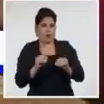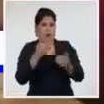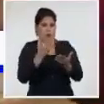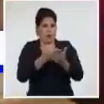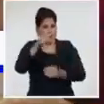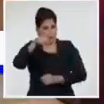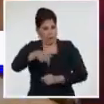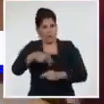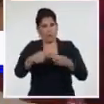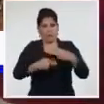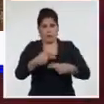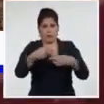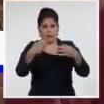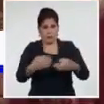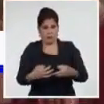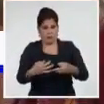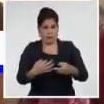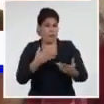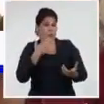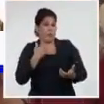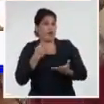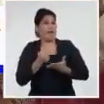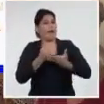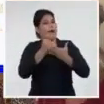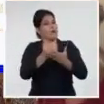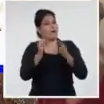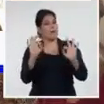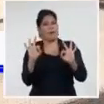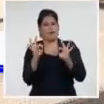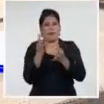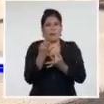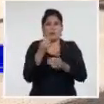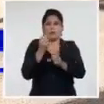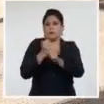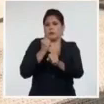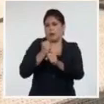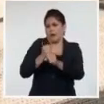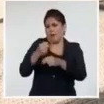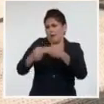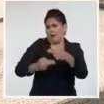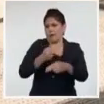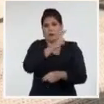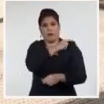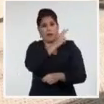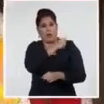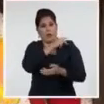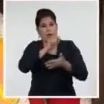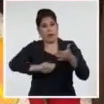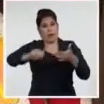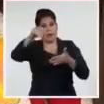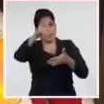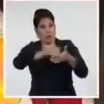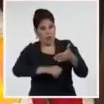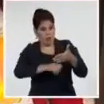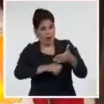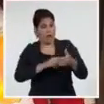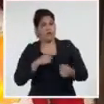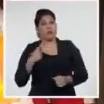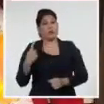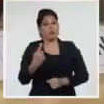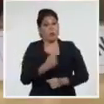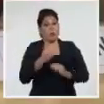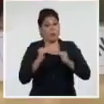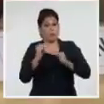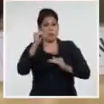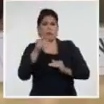Familias. El ejercicio contribuyó a perfeccionar la labor que realizan las autoridades electorales a todos los